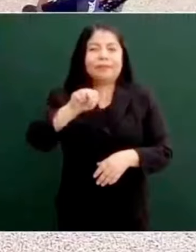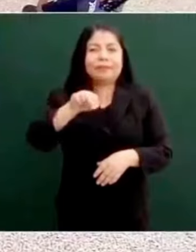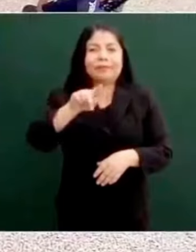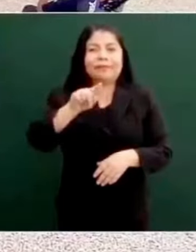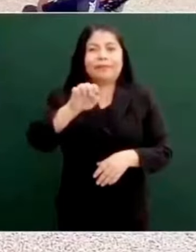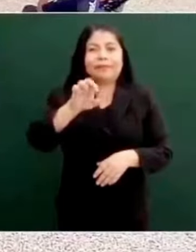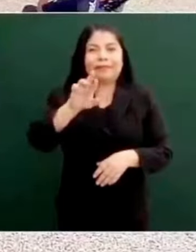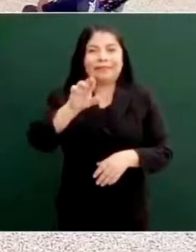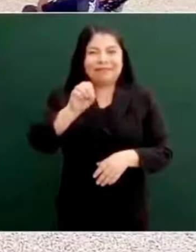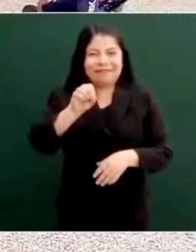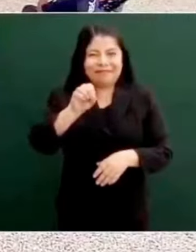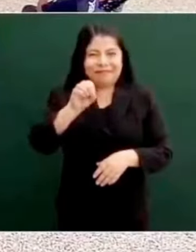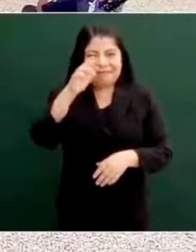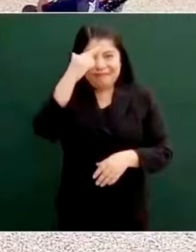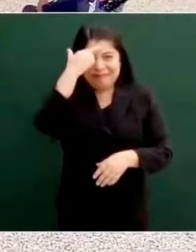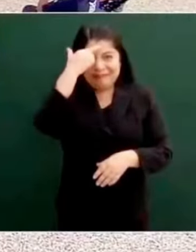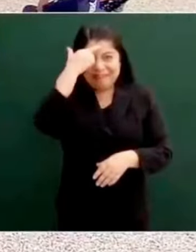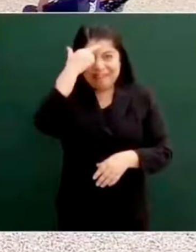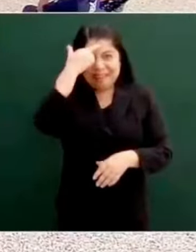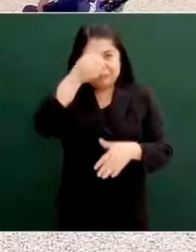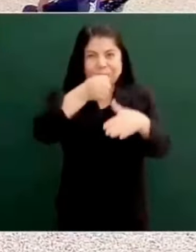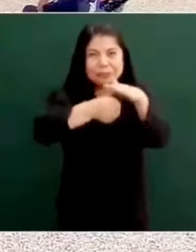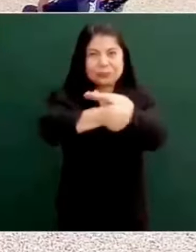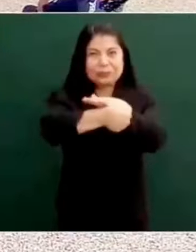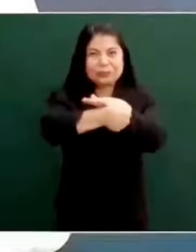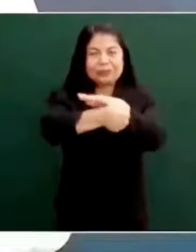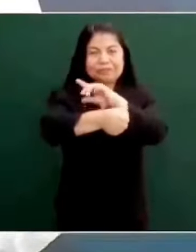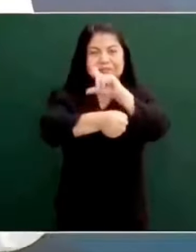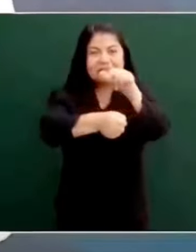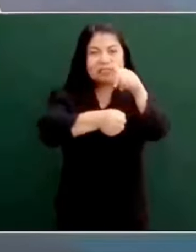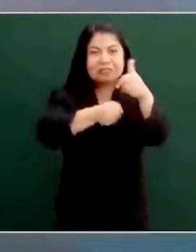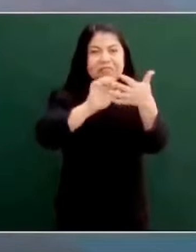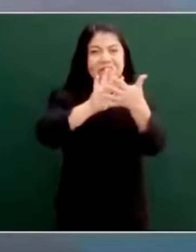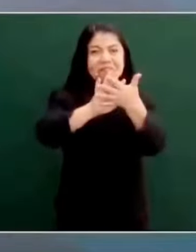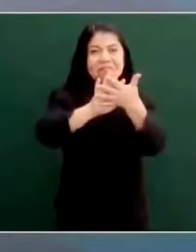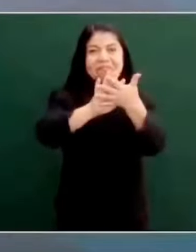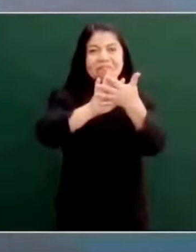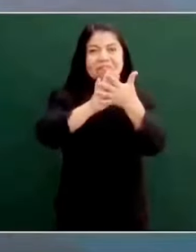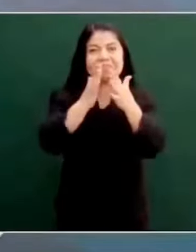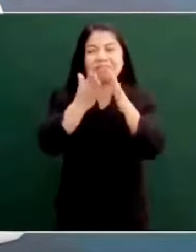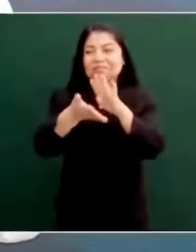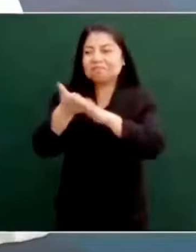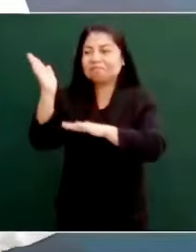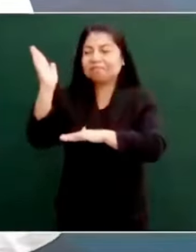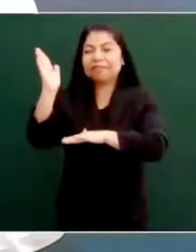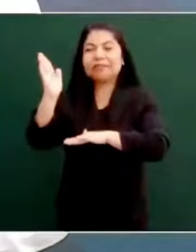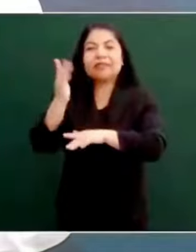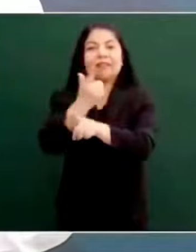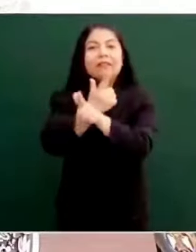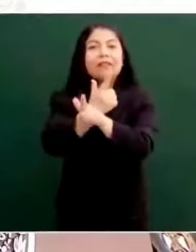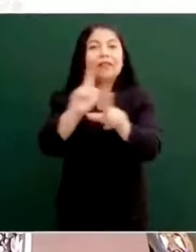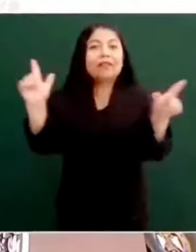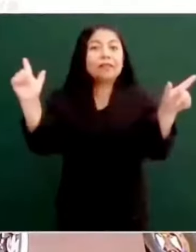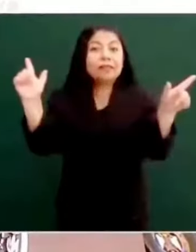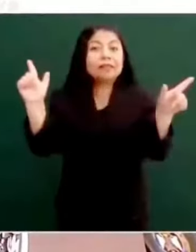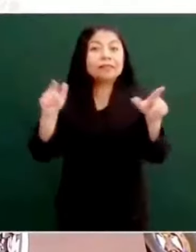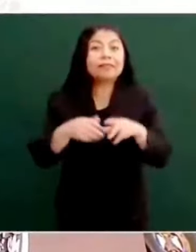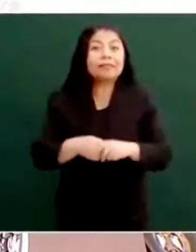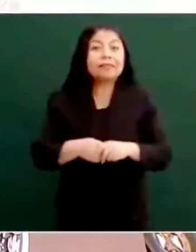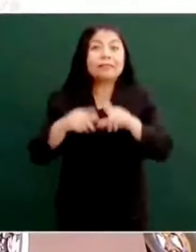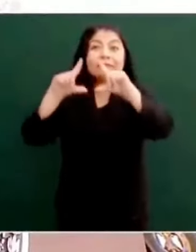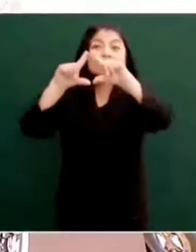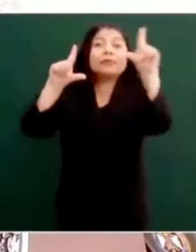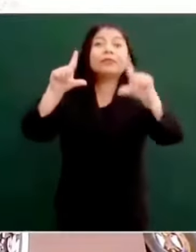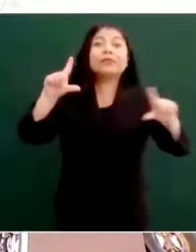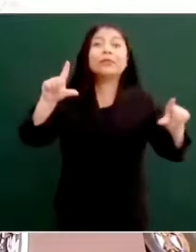¿cómo queda el país?, ¿cómo queda el Estado mexicano?, ¿cómo queda el presidente?